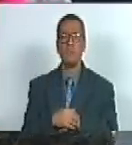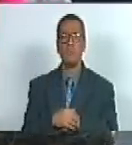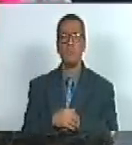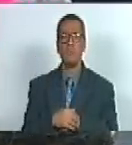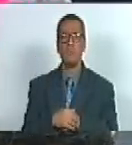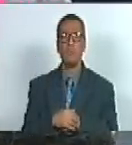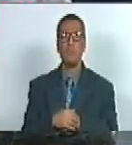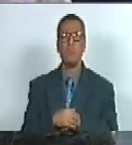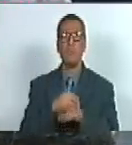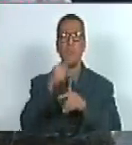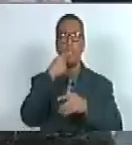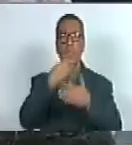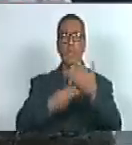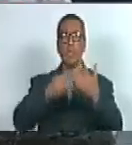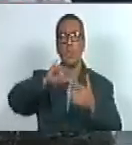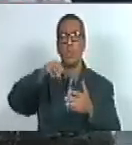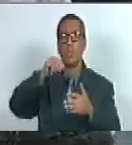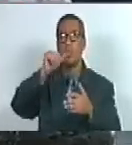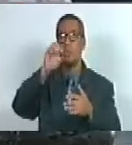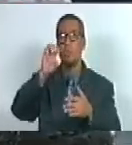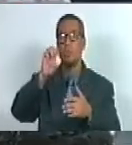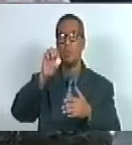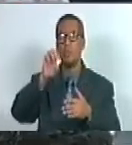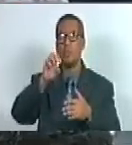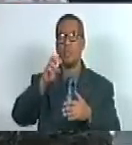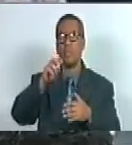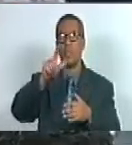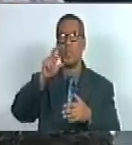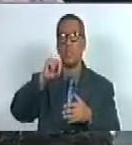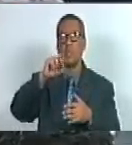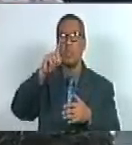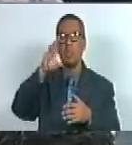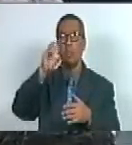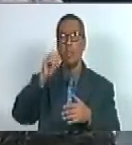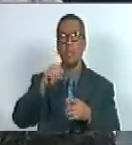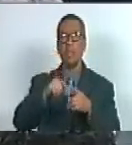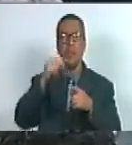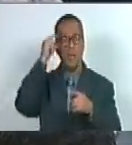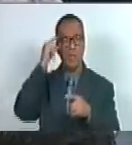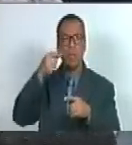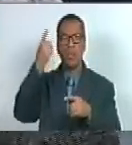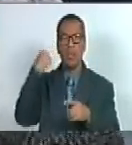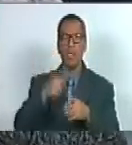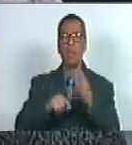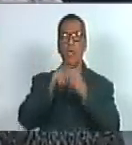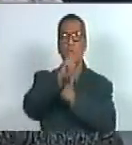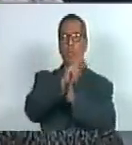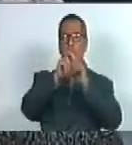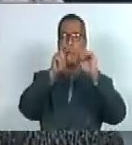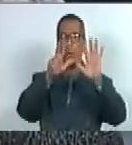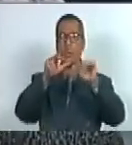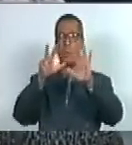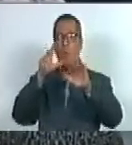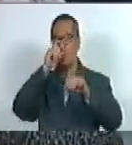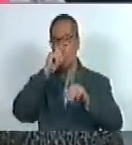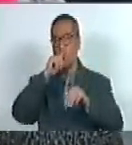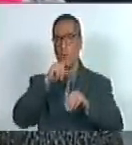la gesta de José Leonardo Chirino ayer se cumplían 288 años